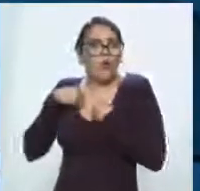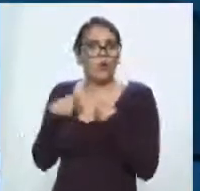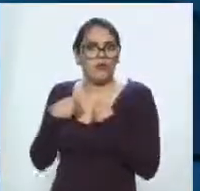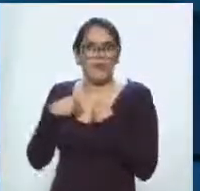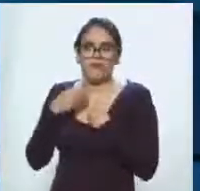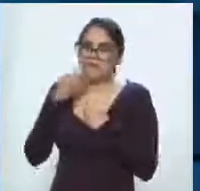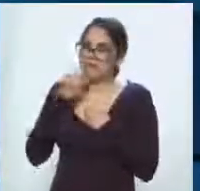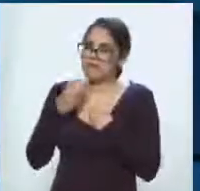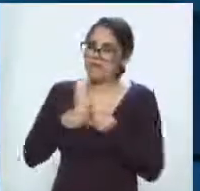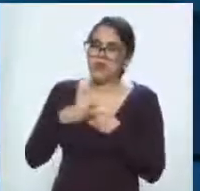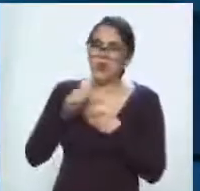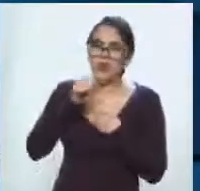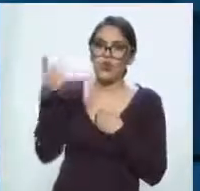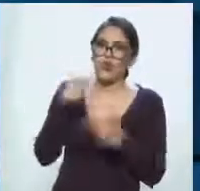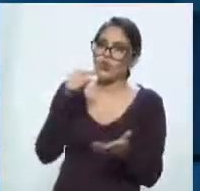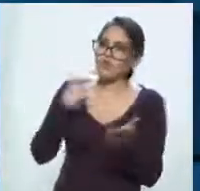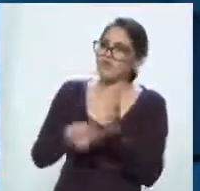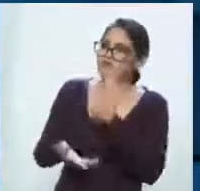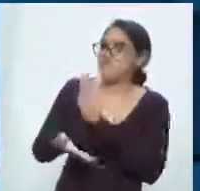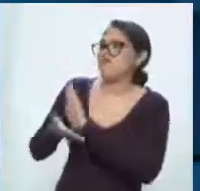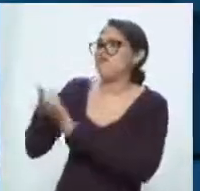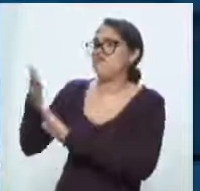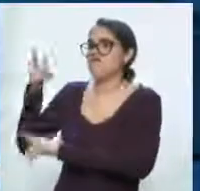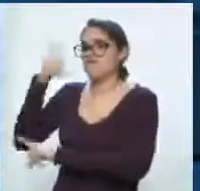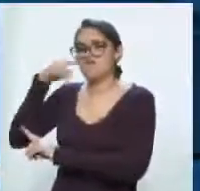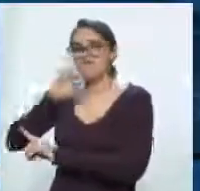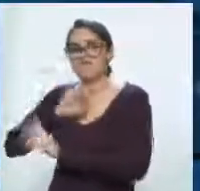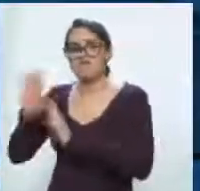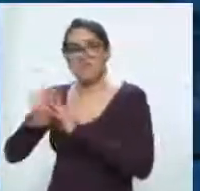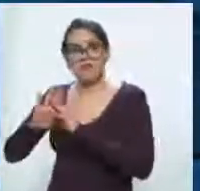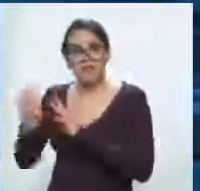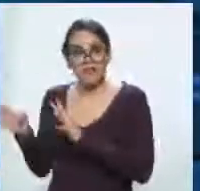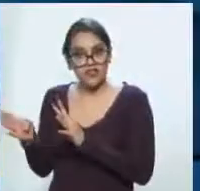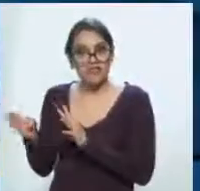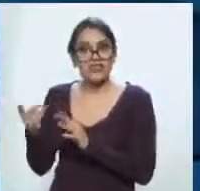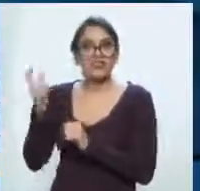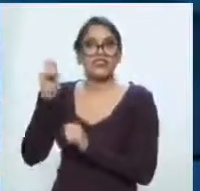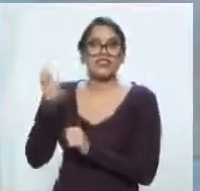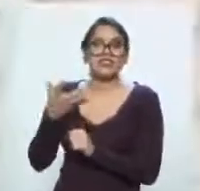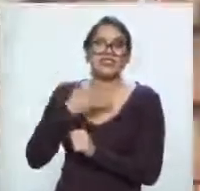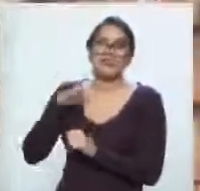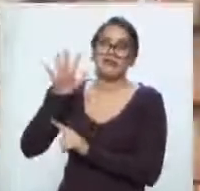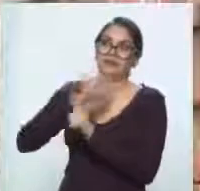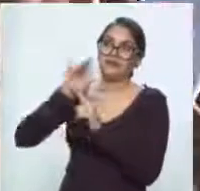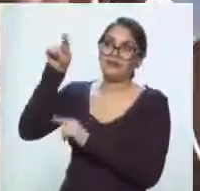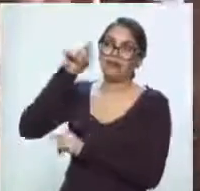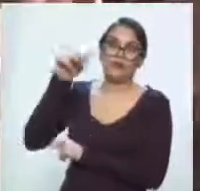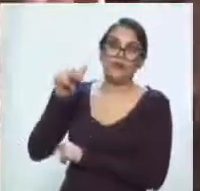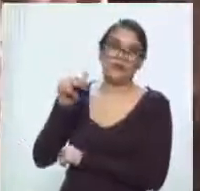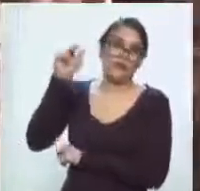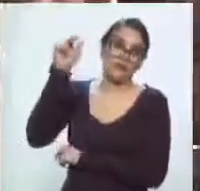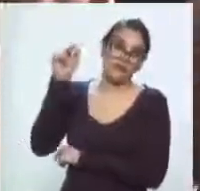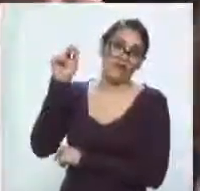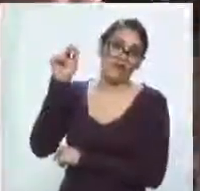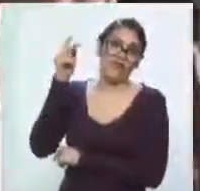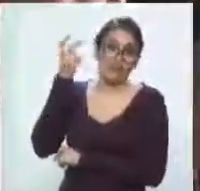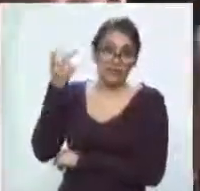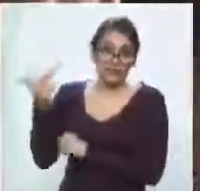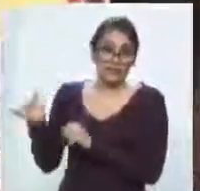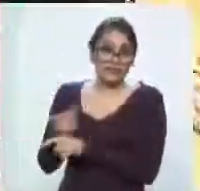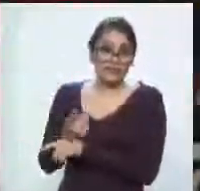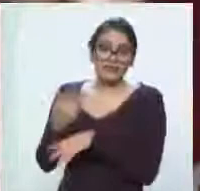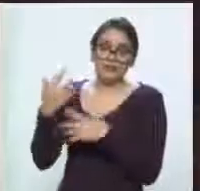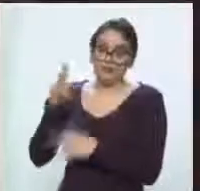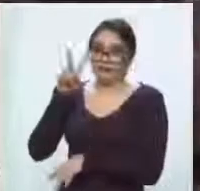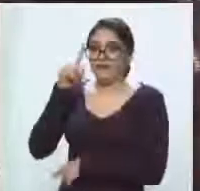tierras están agotadas, a lo que puede considerarse los surcos en tierra ajena en el norte del país. Una situación difícil